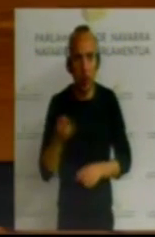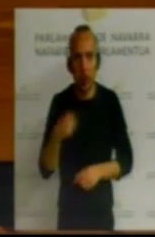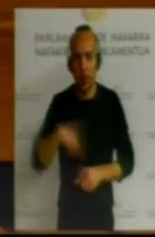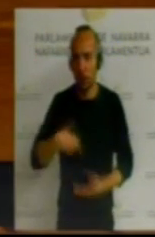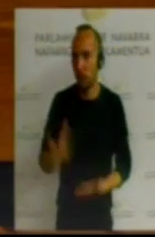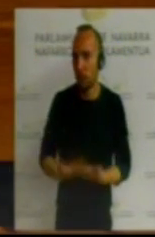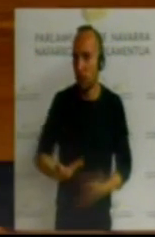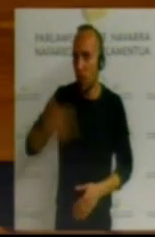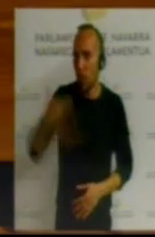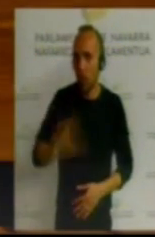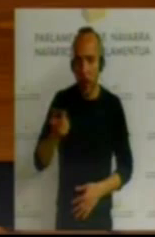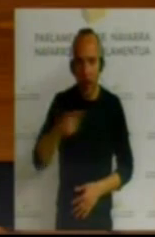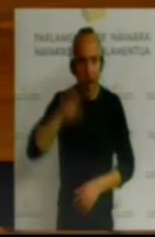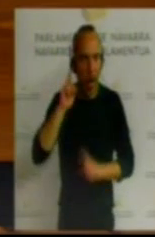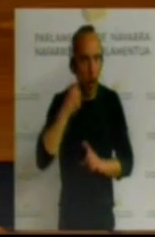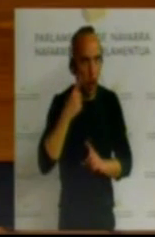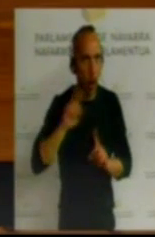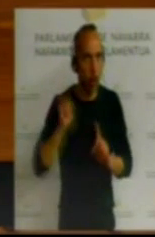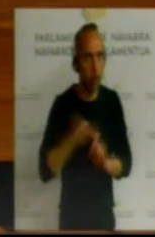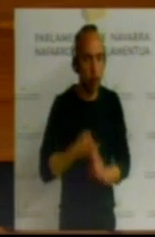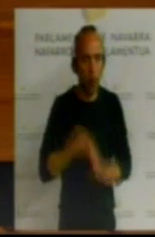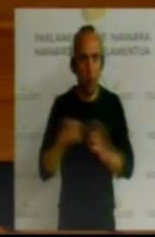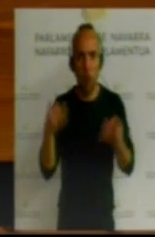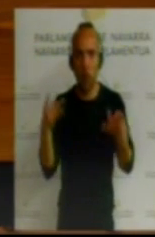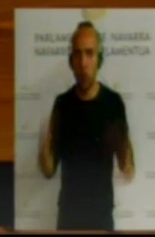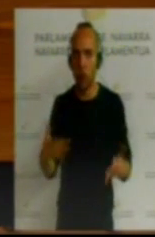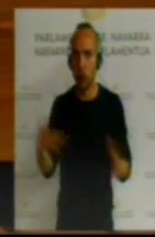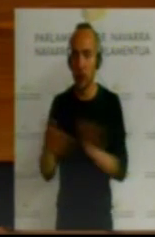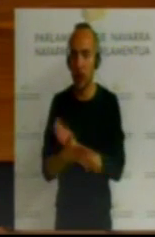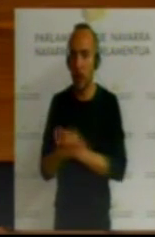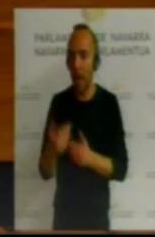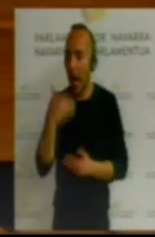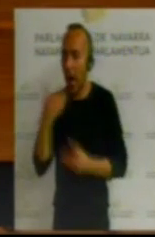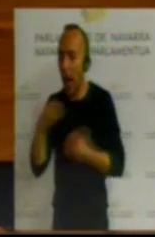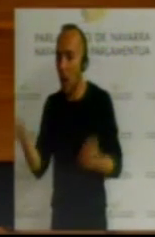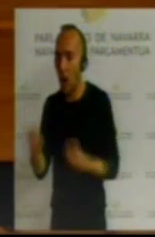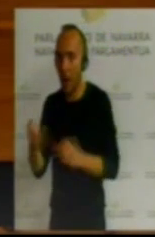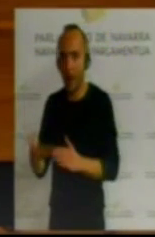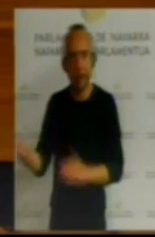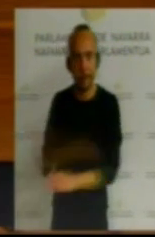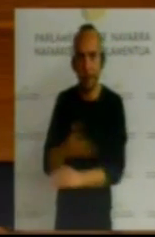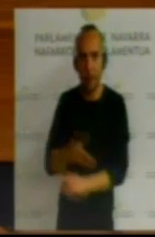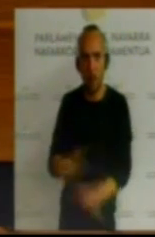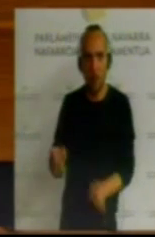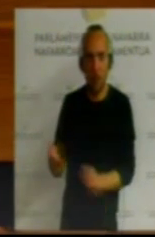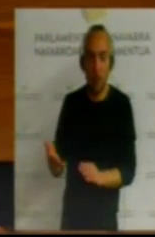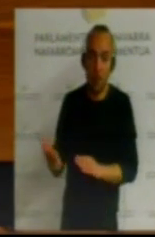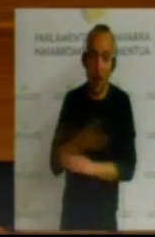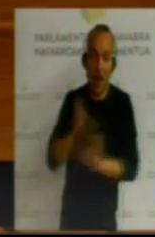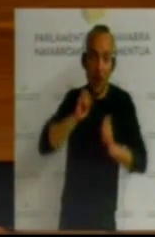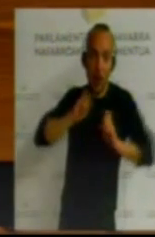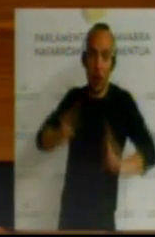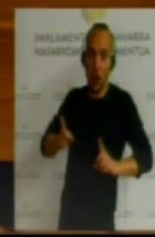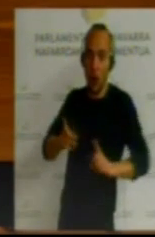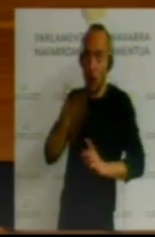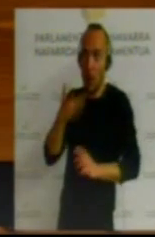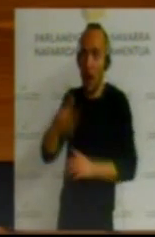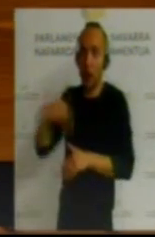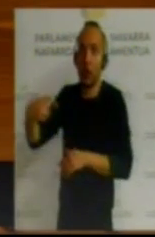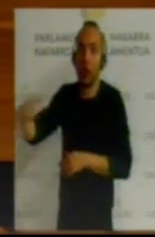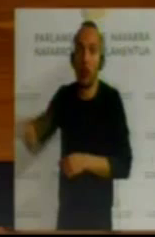importancia del diagnóstico precoz que permitirá acciones preventivas sobre los potenciales efectos de la enfermedad.